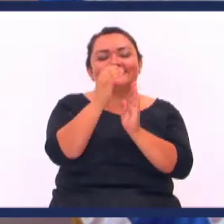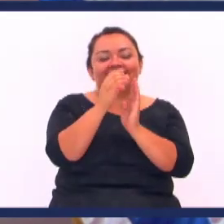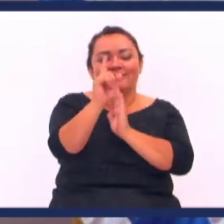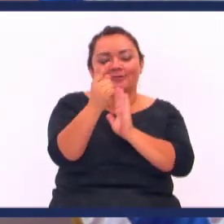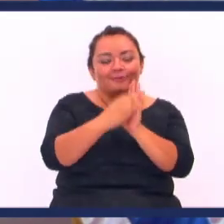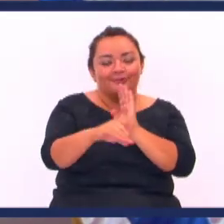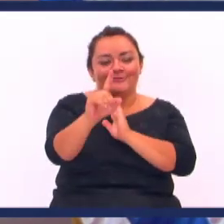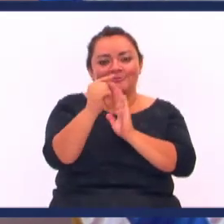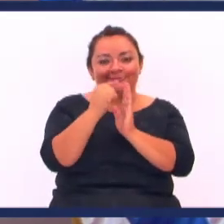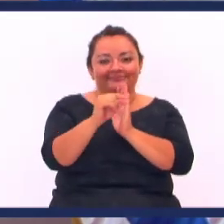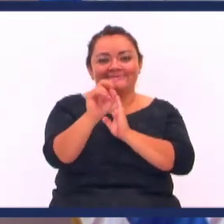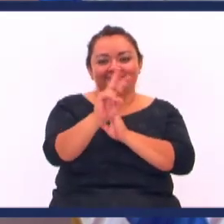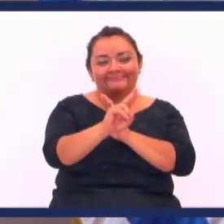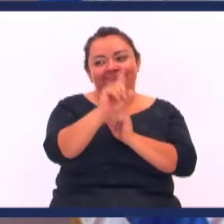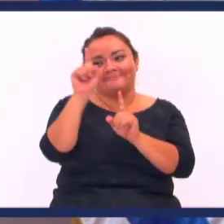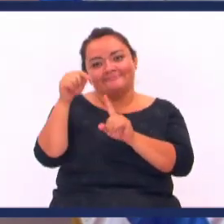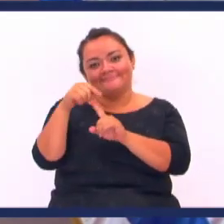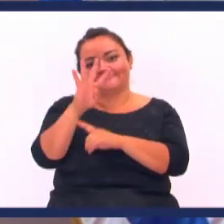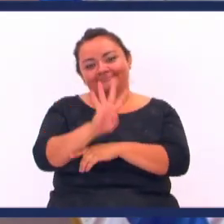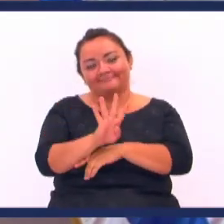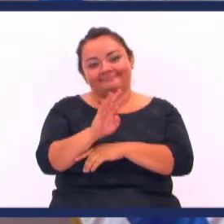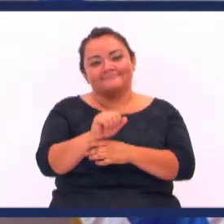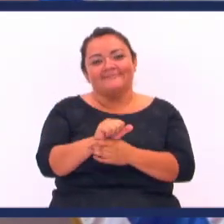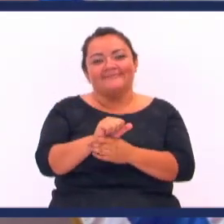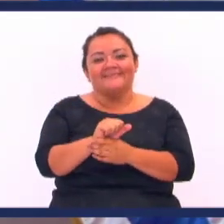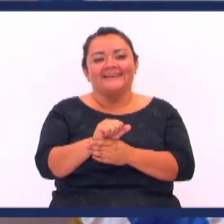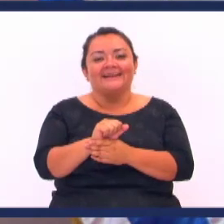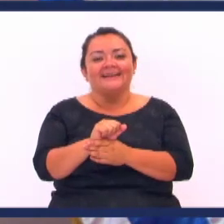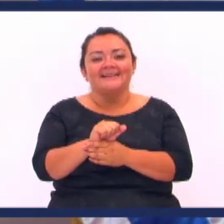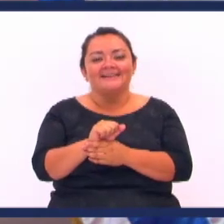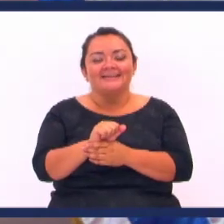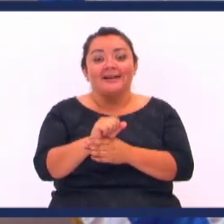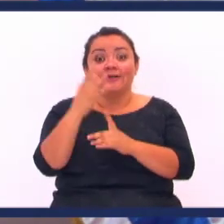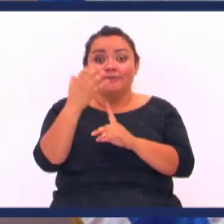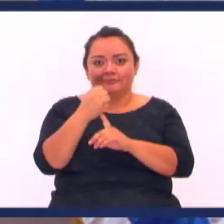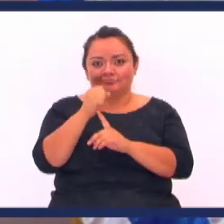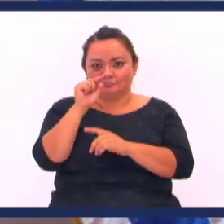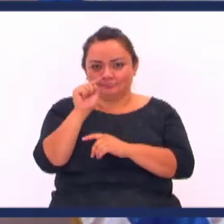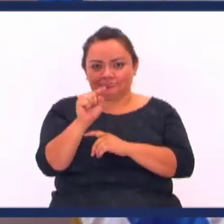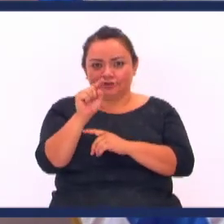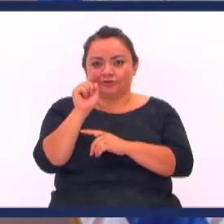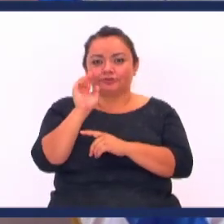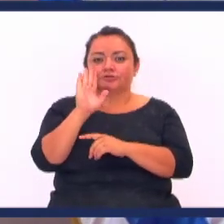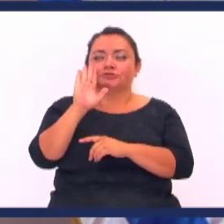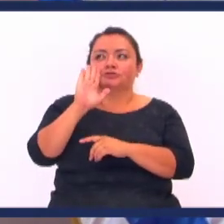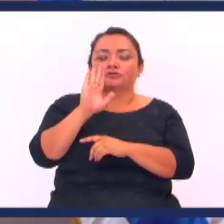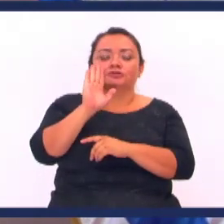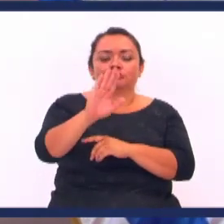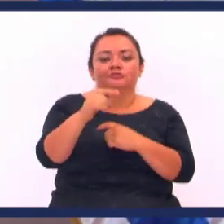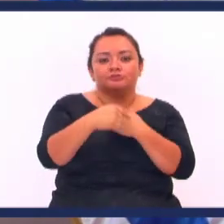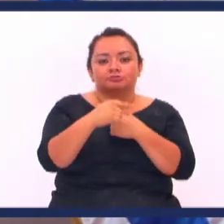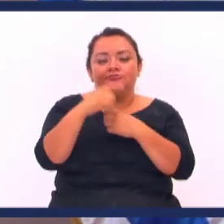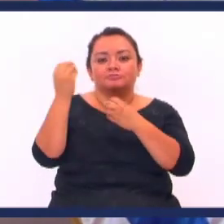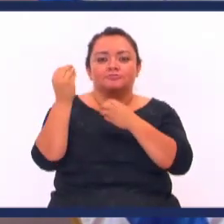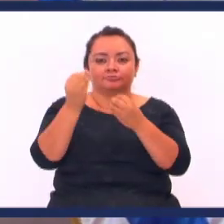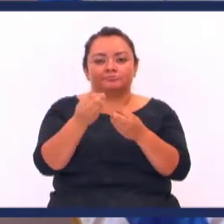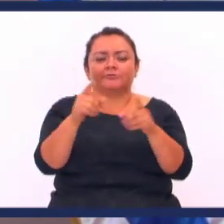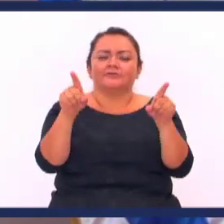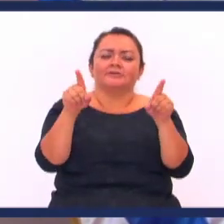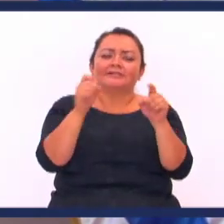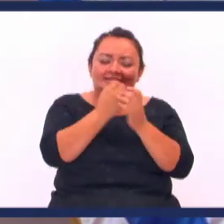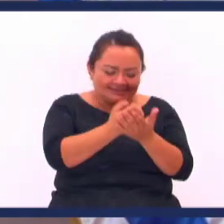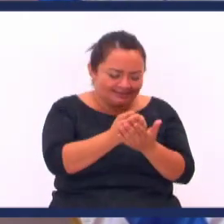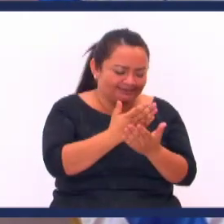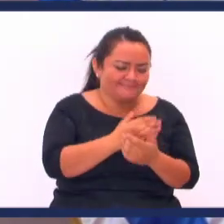Versículos del 2 Al 4 Las pruebas Y las tribulaciones Vienen con un propósito Y es que a su tiempo Tengas tu recompensa Hermanos